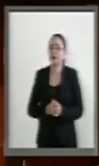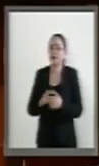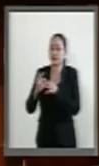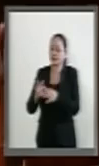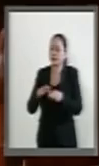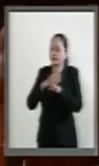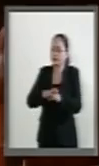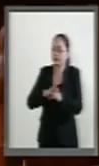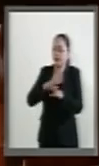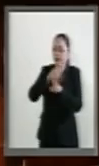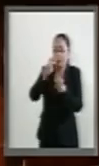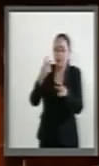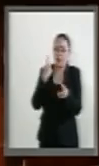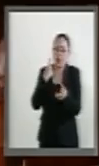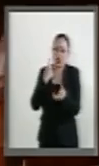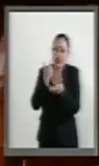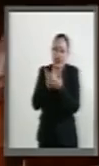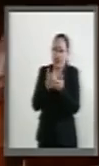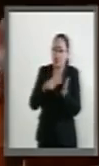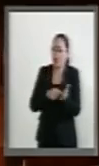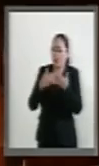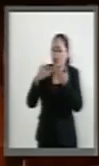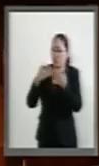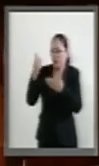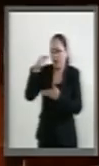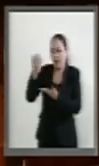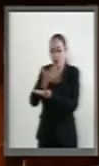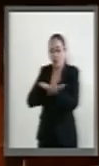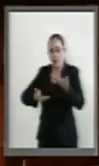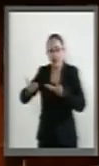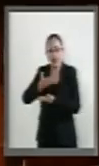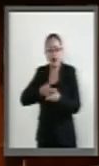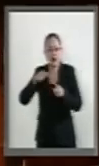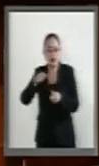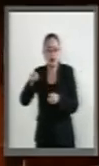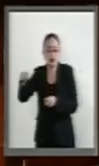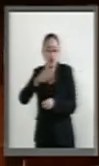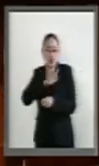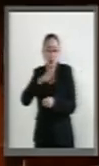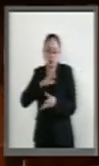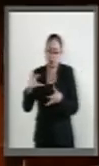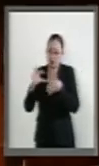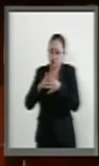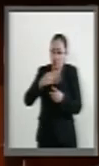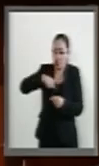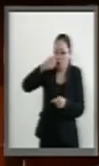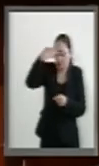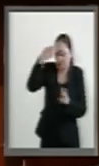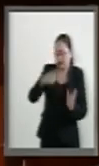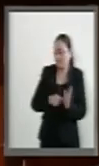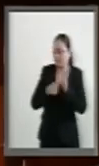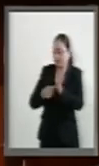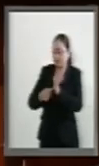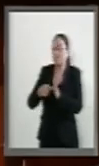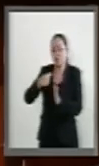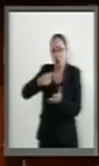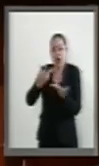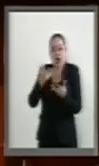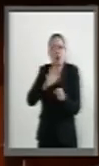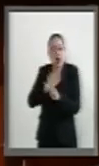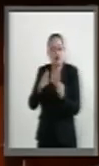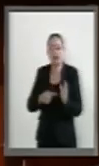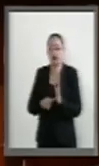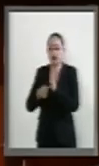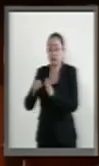política monetaria, por ejemplo, de apertura comercial, para que puedan ellos abrevar de nuestra experiencia y de nuestras prácticas en